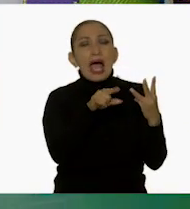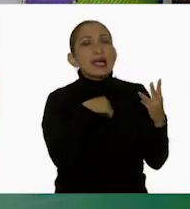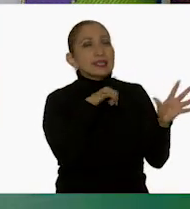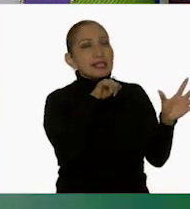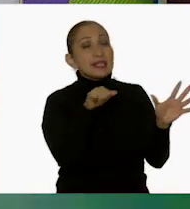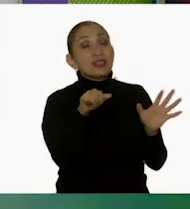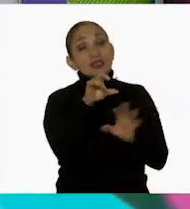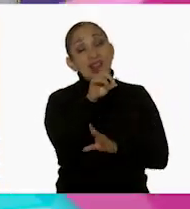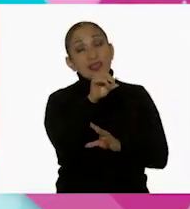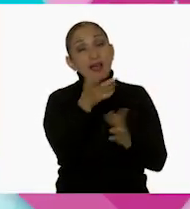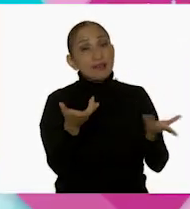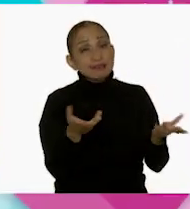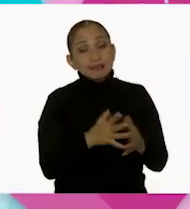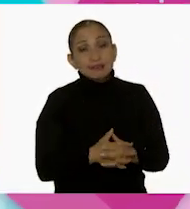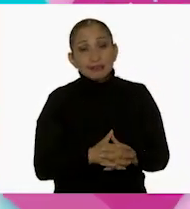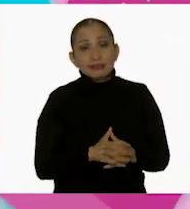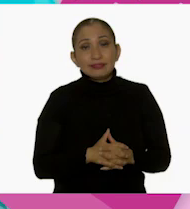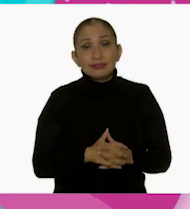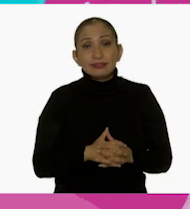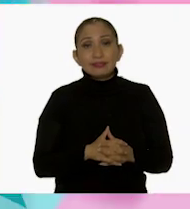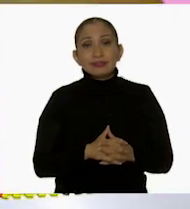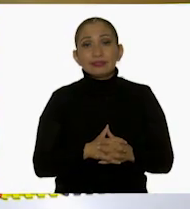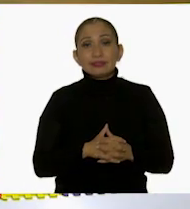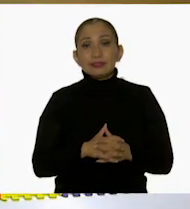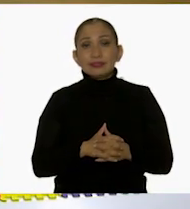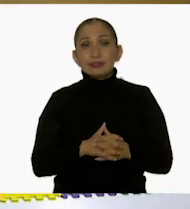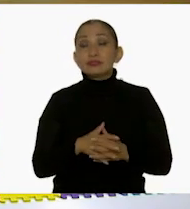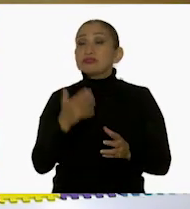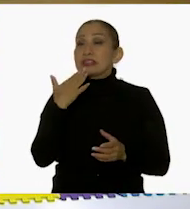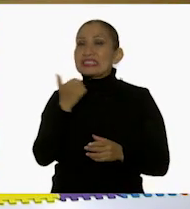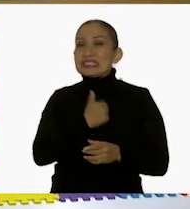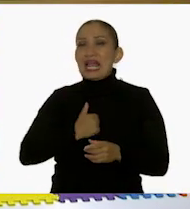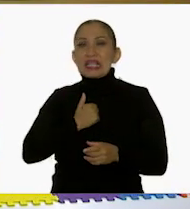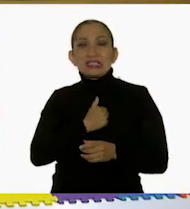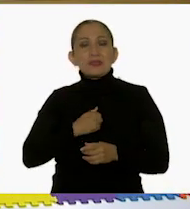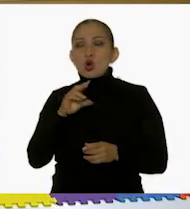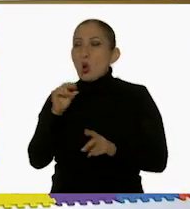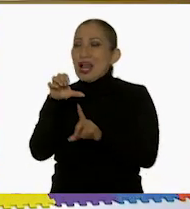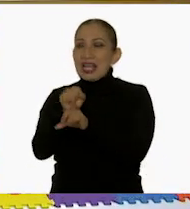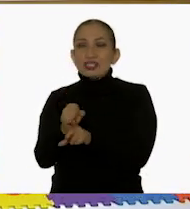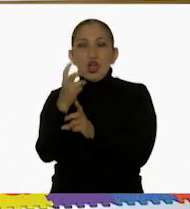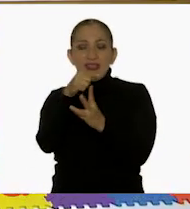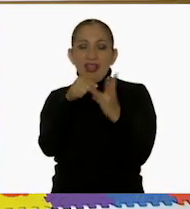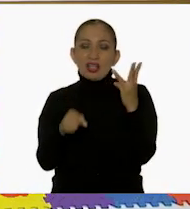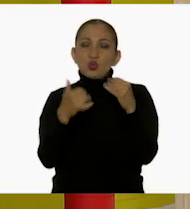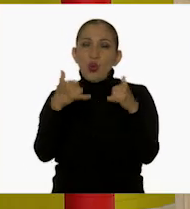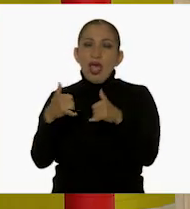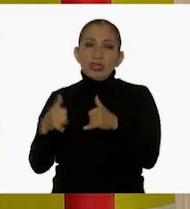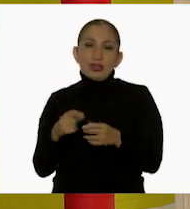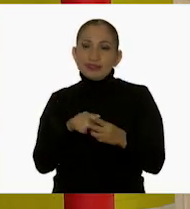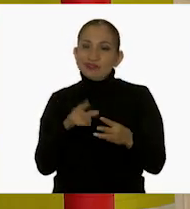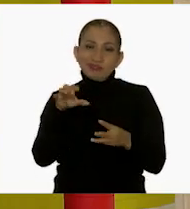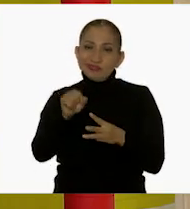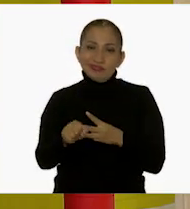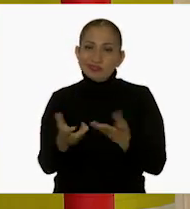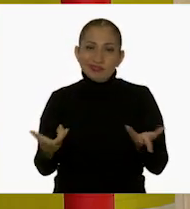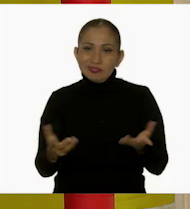Ah, 630. 630. Muy bien. Lástima que no le alcanzó para los tres productos. No. No.